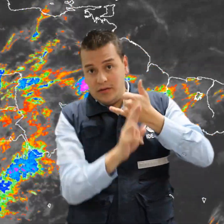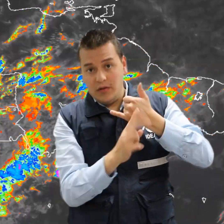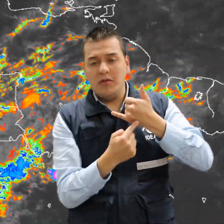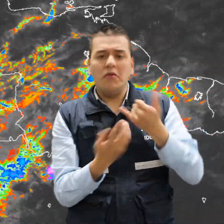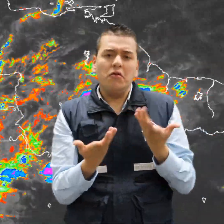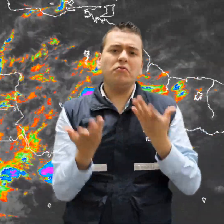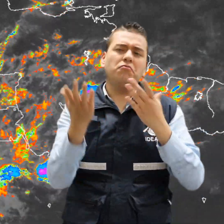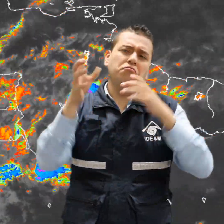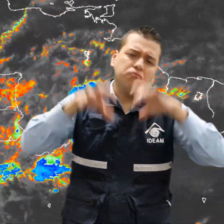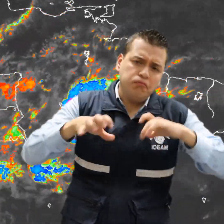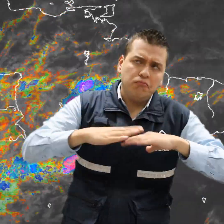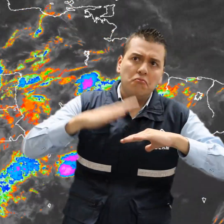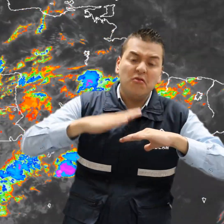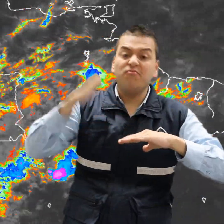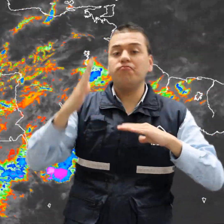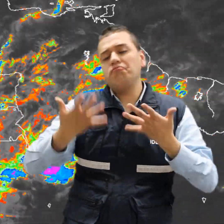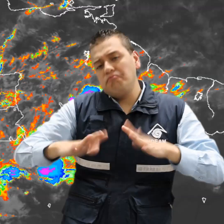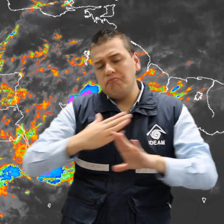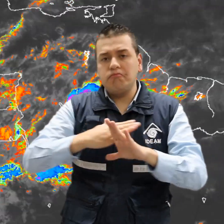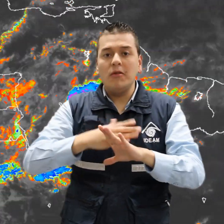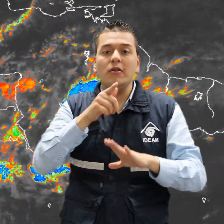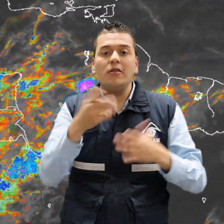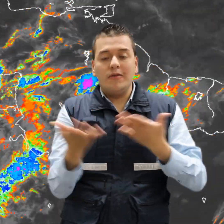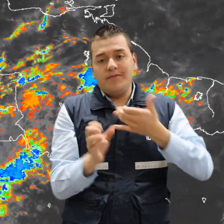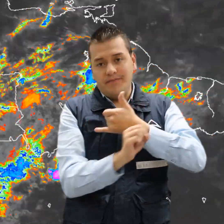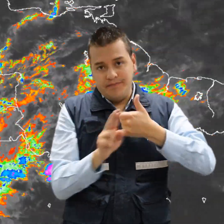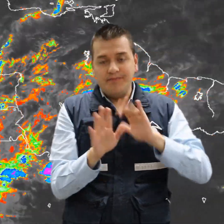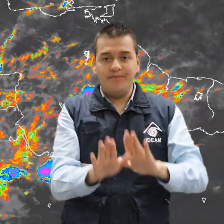nubosidad y lluvias de ligeras a moderadas, especialmente sobre el oriente.